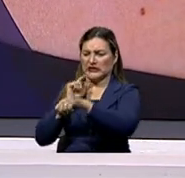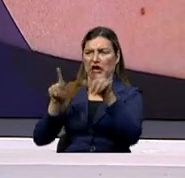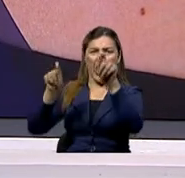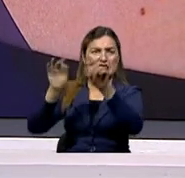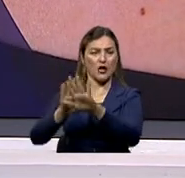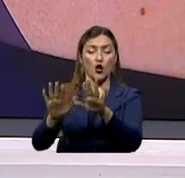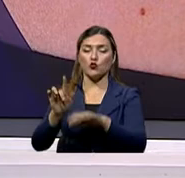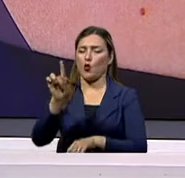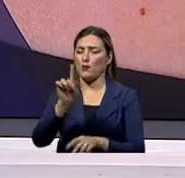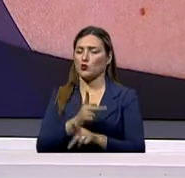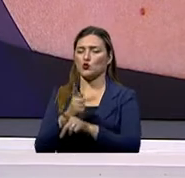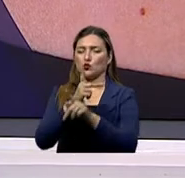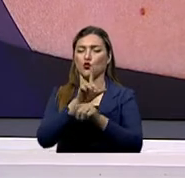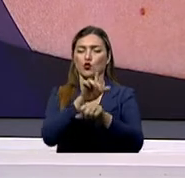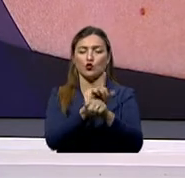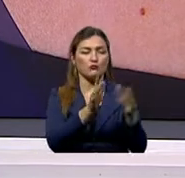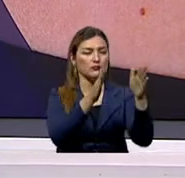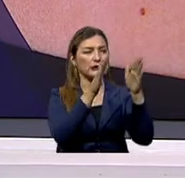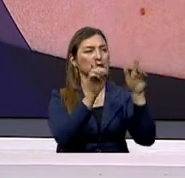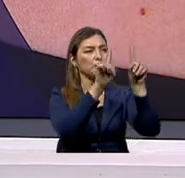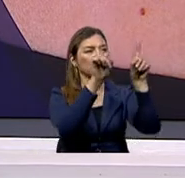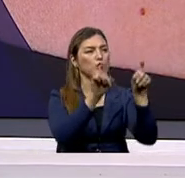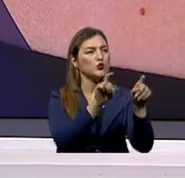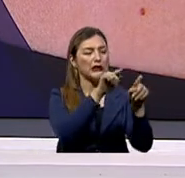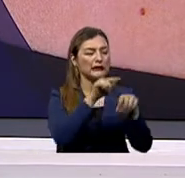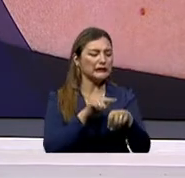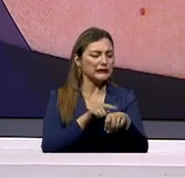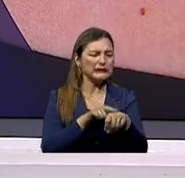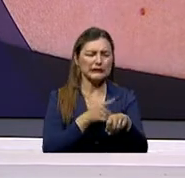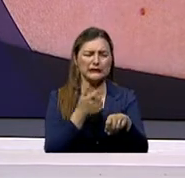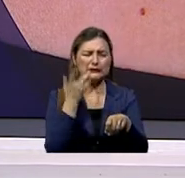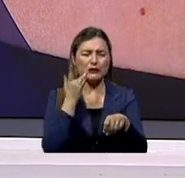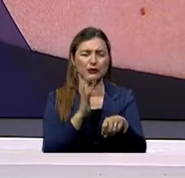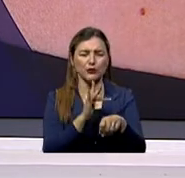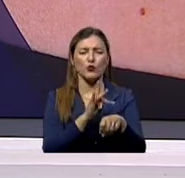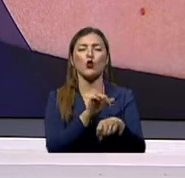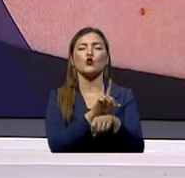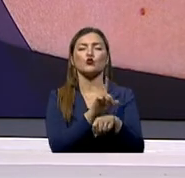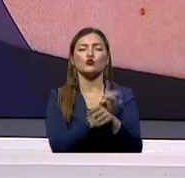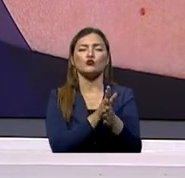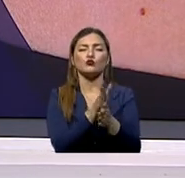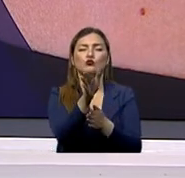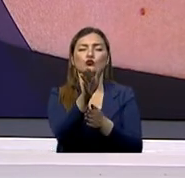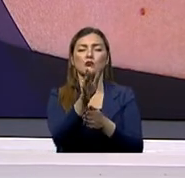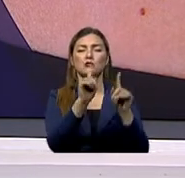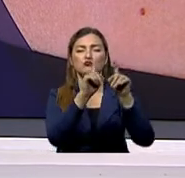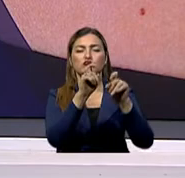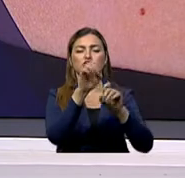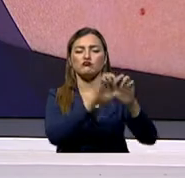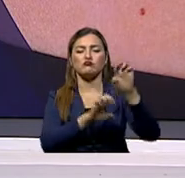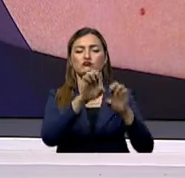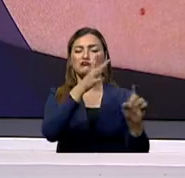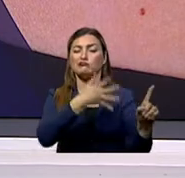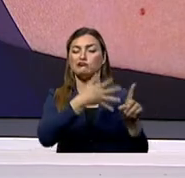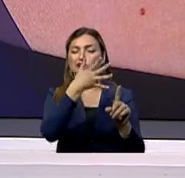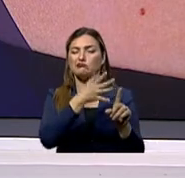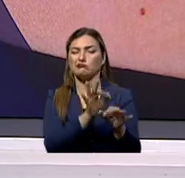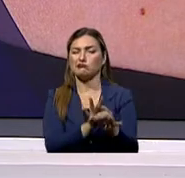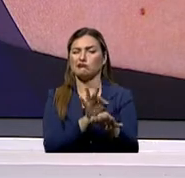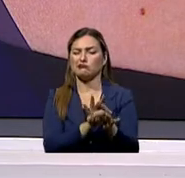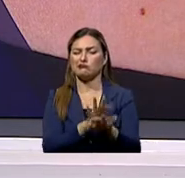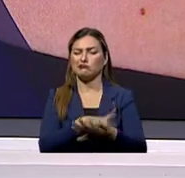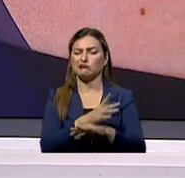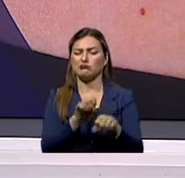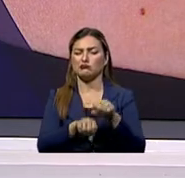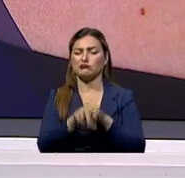tomar en cuenta y obviamente prender las alarmas para consultar al especialista y que estos melanomas no se compliquen o que más bien este